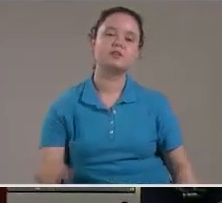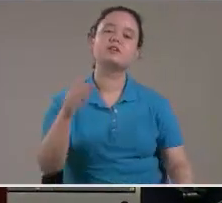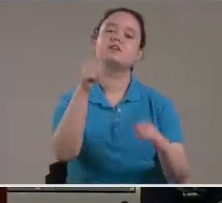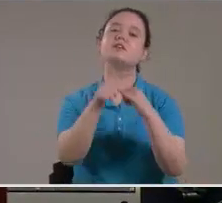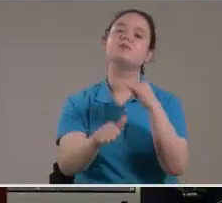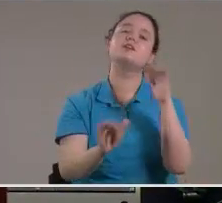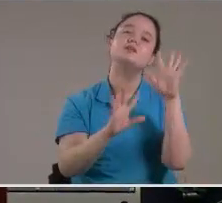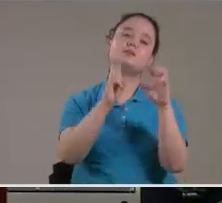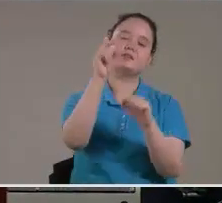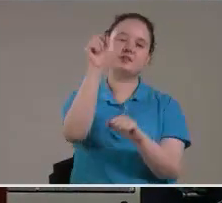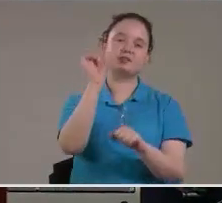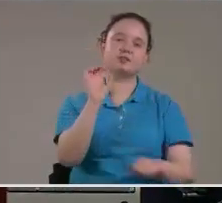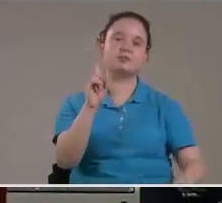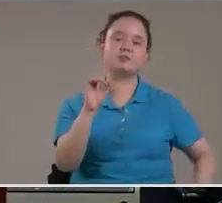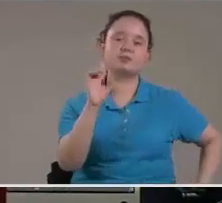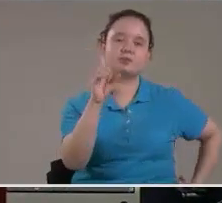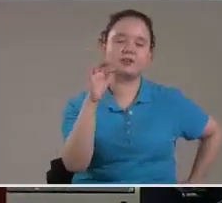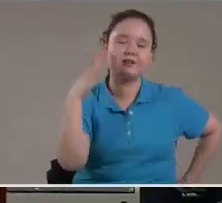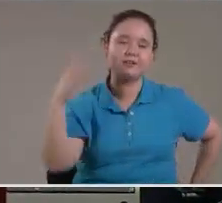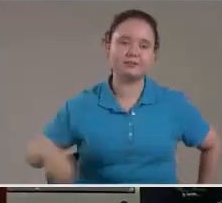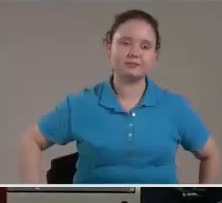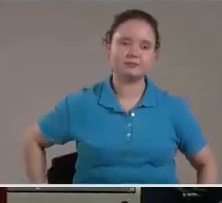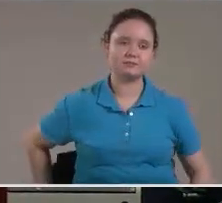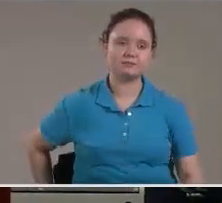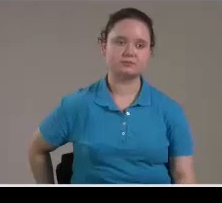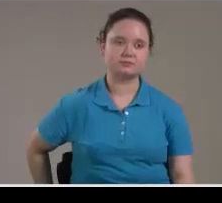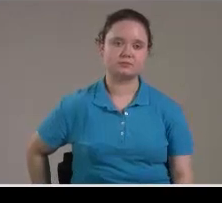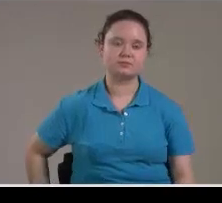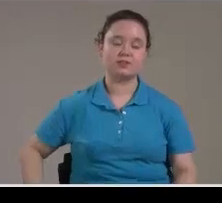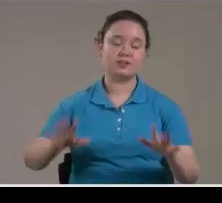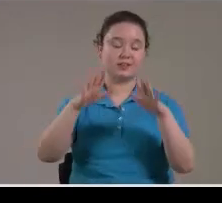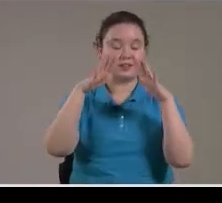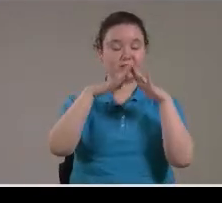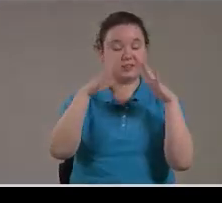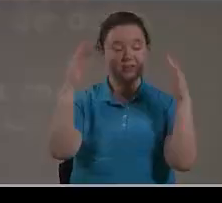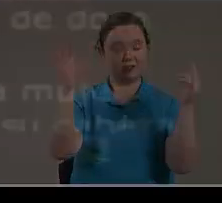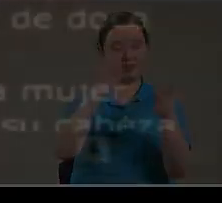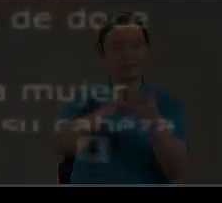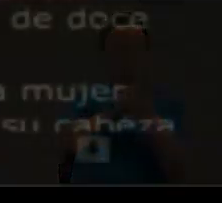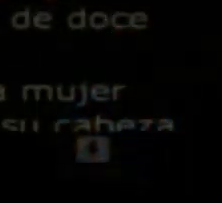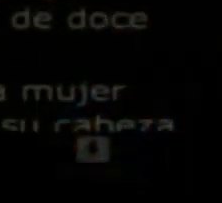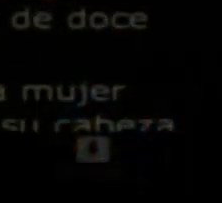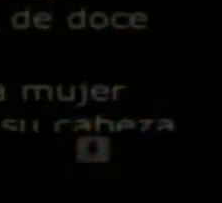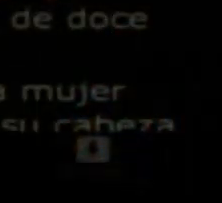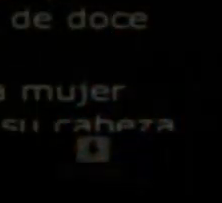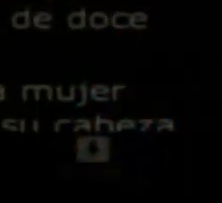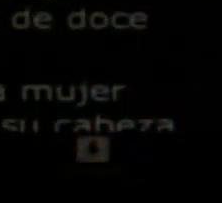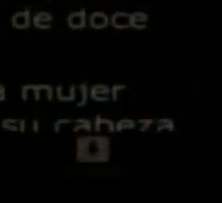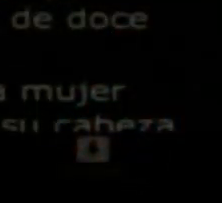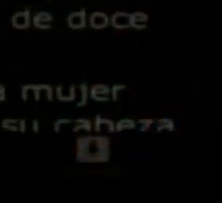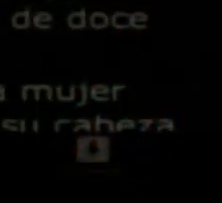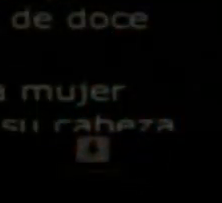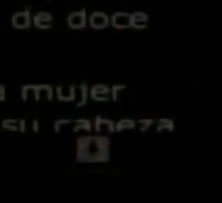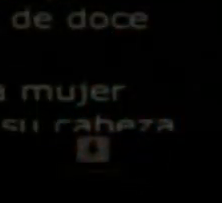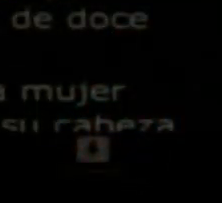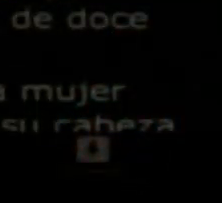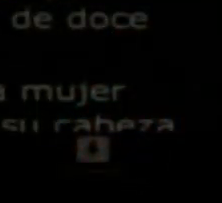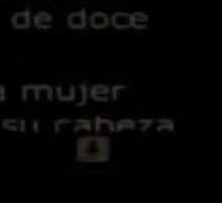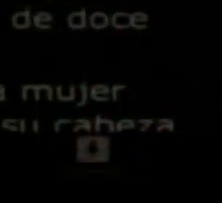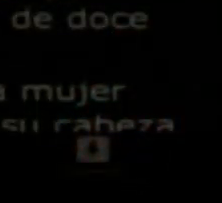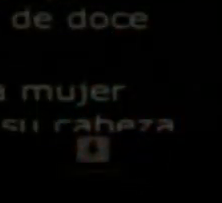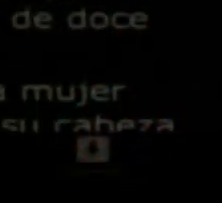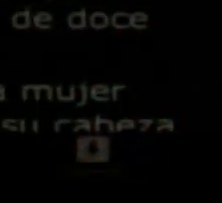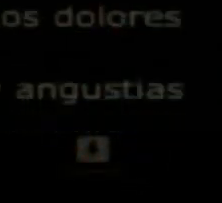Apocalipsis 12 Una gran señal Una Fue vista En el cielo Una mujer Vestida de sol Y la luna Debajo de sus pies Y sobre su cabeza Una corona De dos estrellas